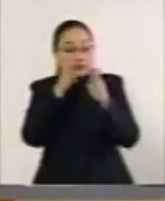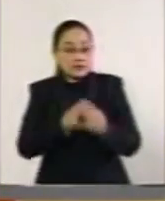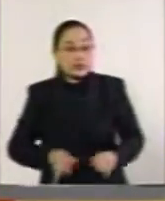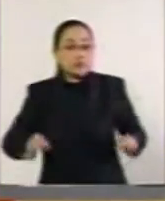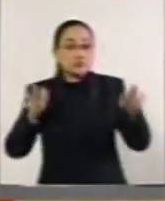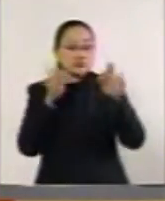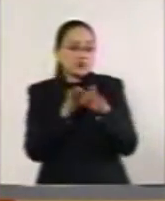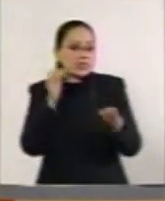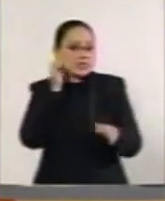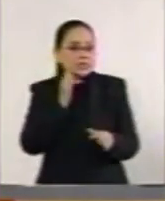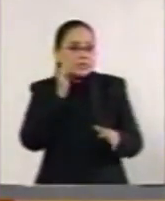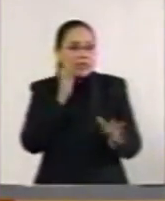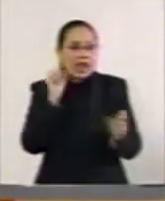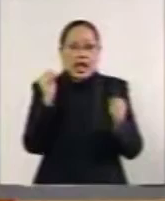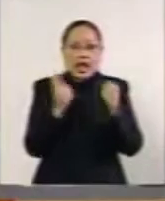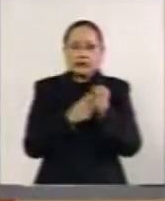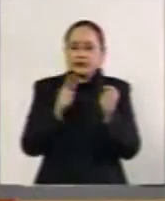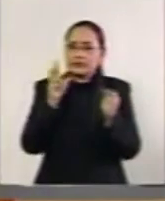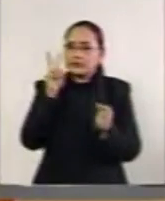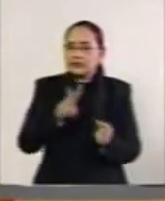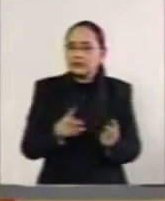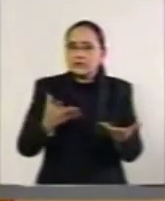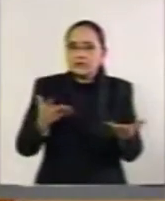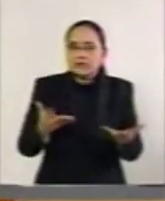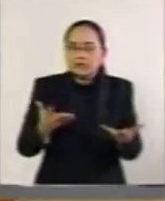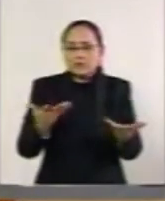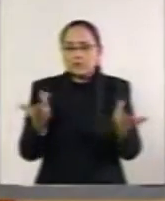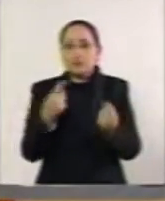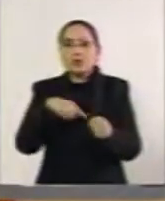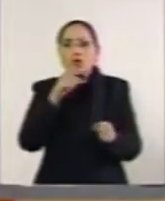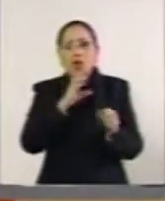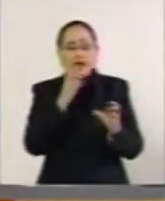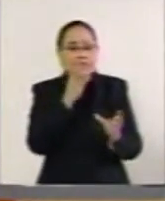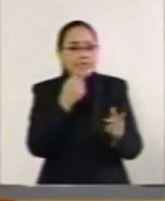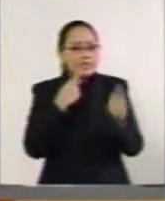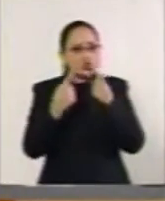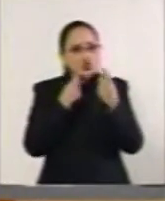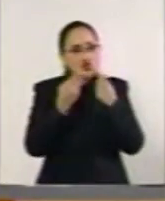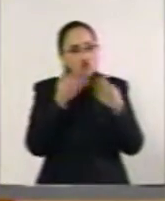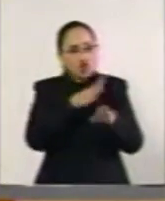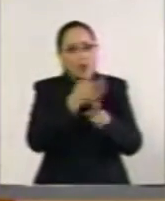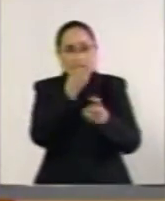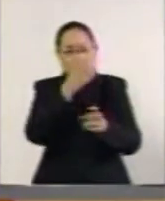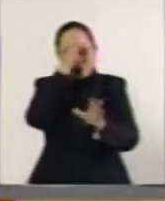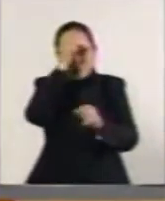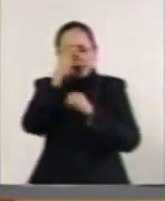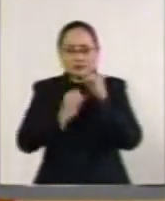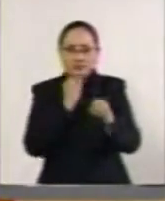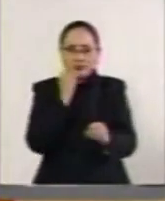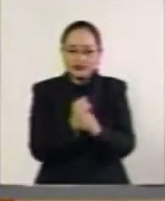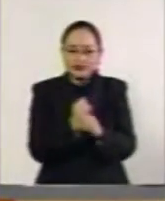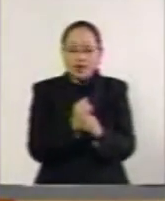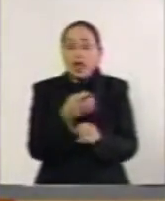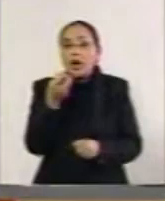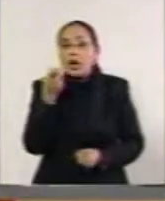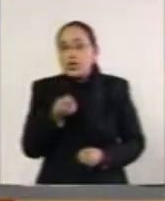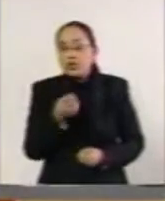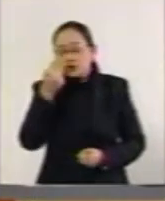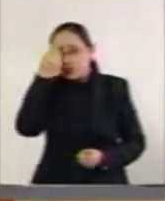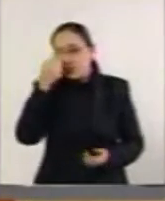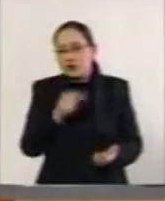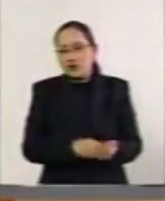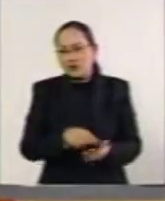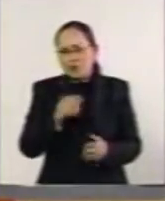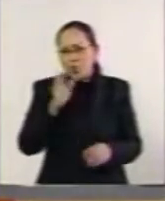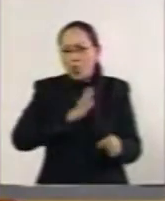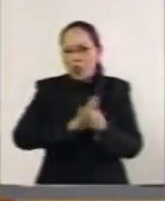dedicado a la discusión de todos estos tratados, de todos estos convenios y entonces me parecería que